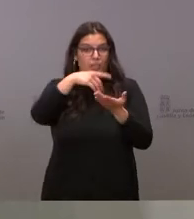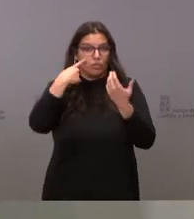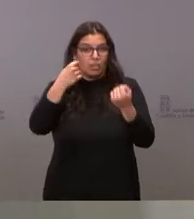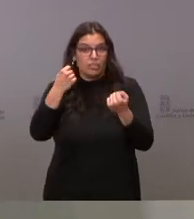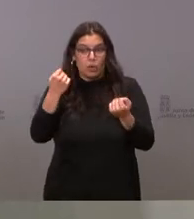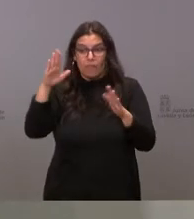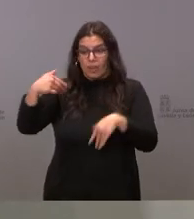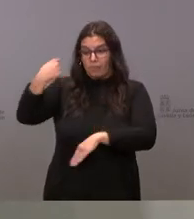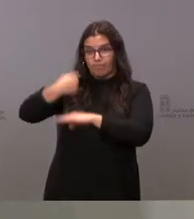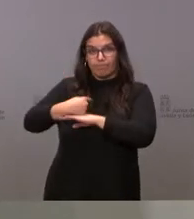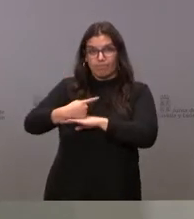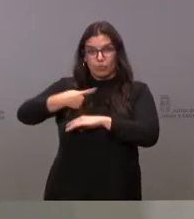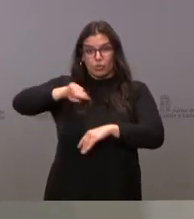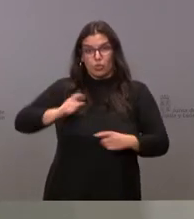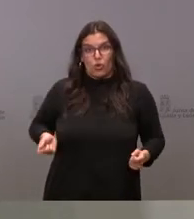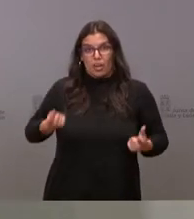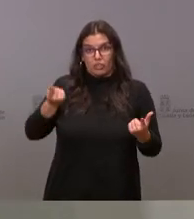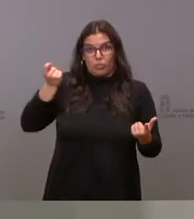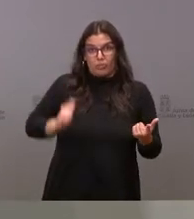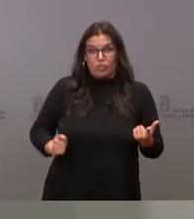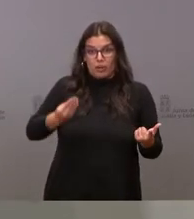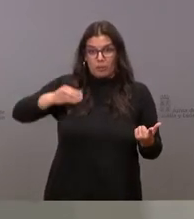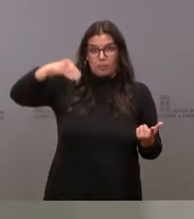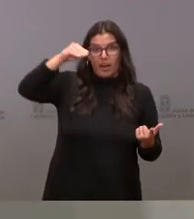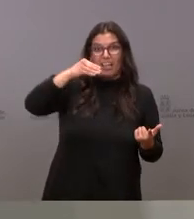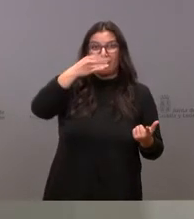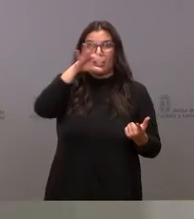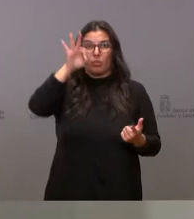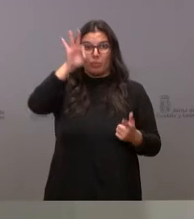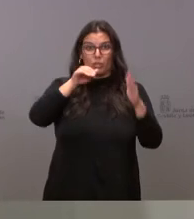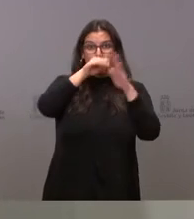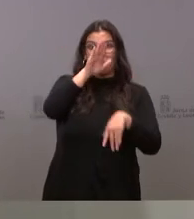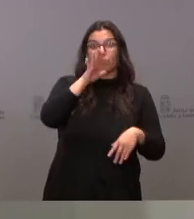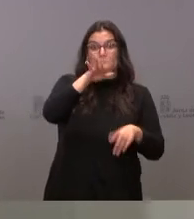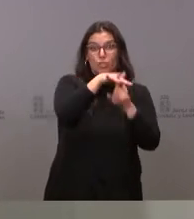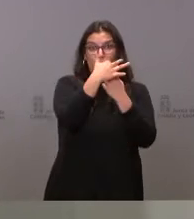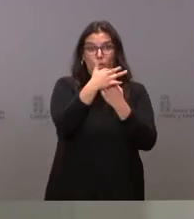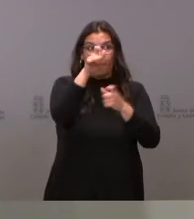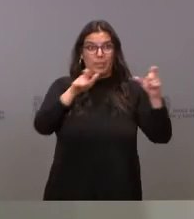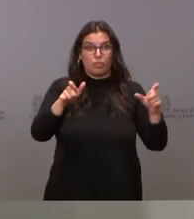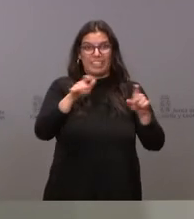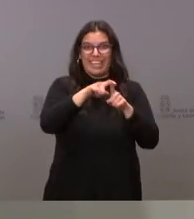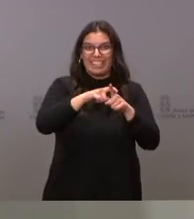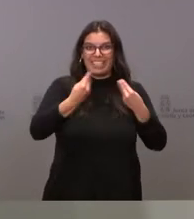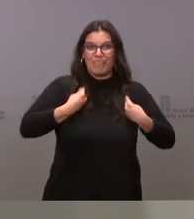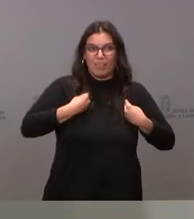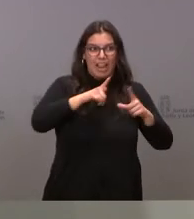obliga a incrementos del gasto en personal por encima del 50% por nuestra situación poblacional. Por tanto,